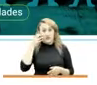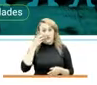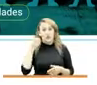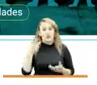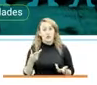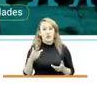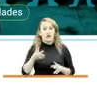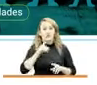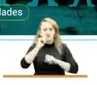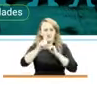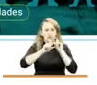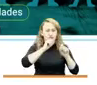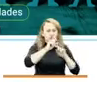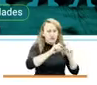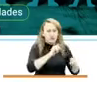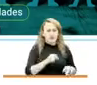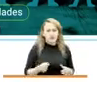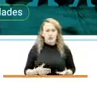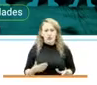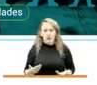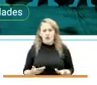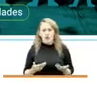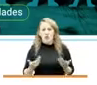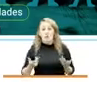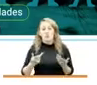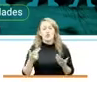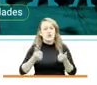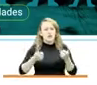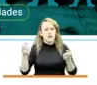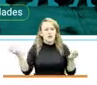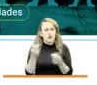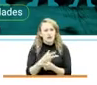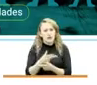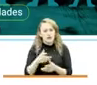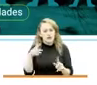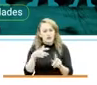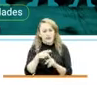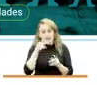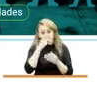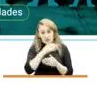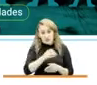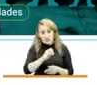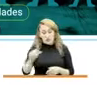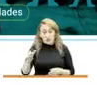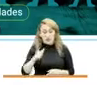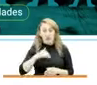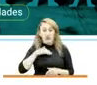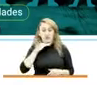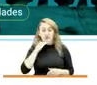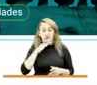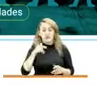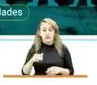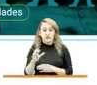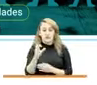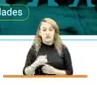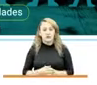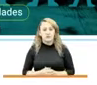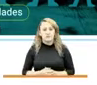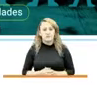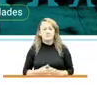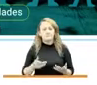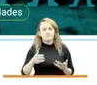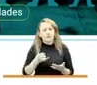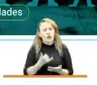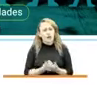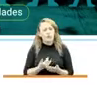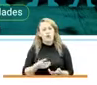encuesta que buscaba establecer qué tipo de violencias están afectando a la niñez colombiana y a la adolescencia colombiana. En esta se estableció que el